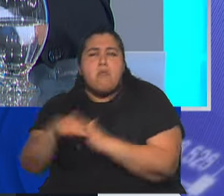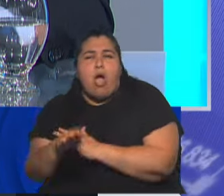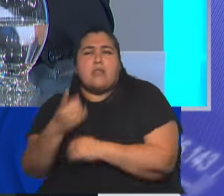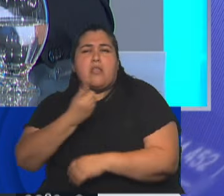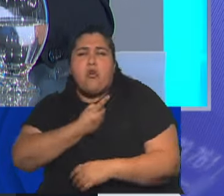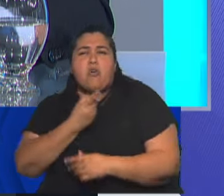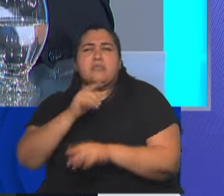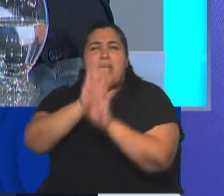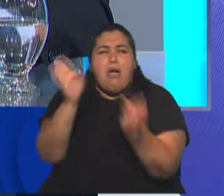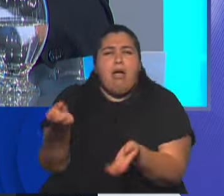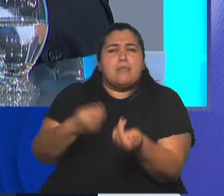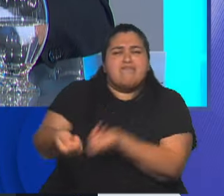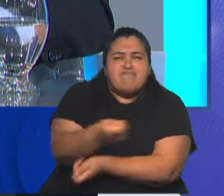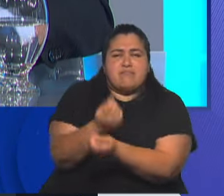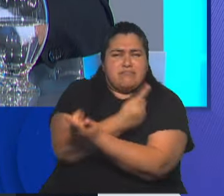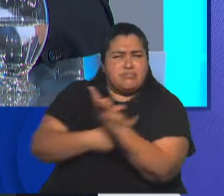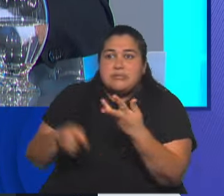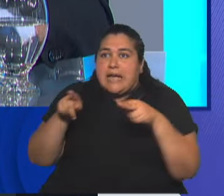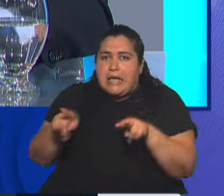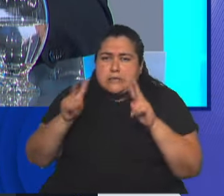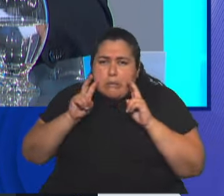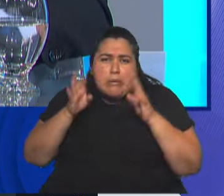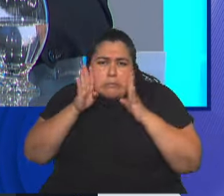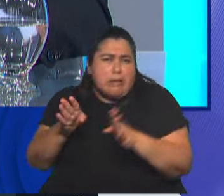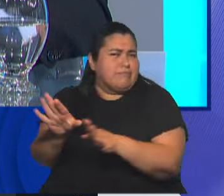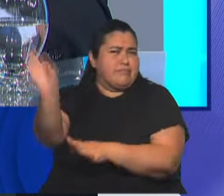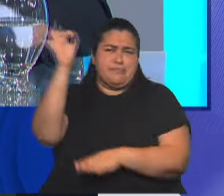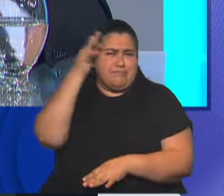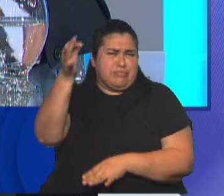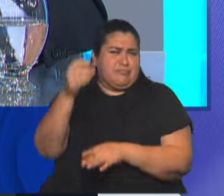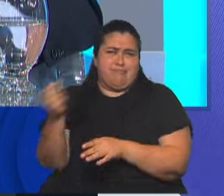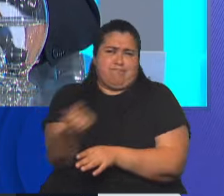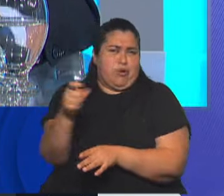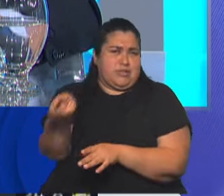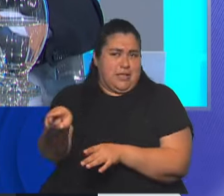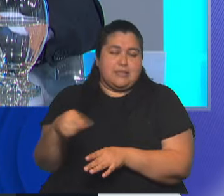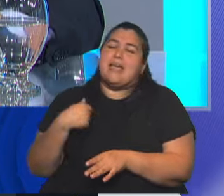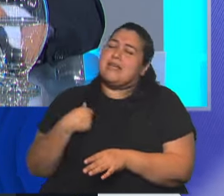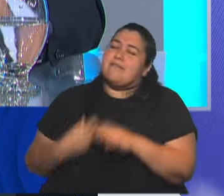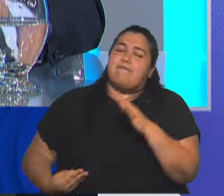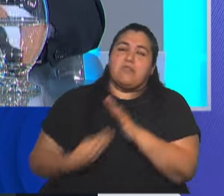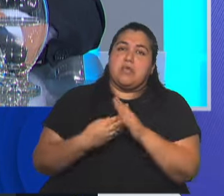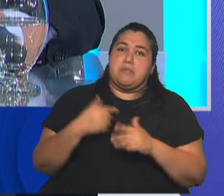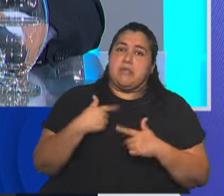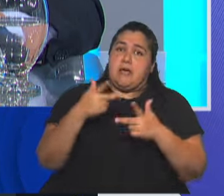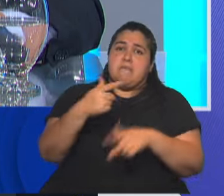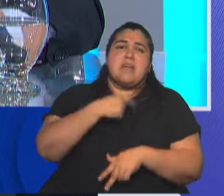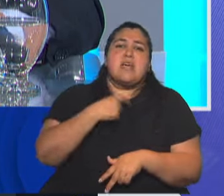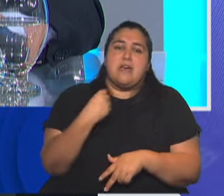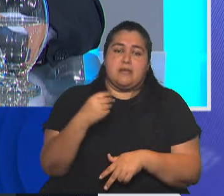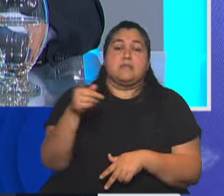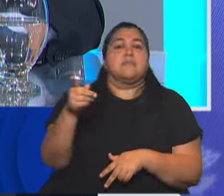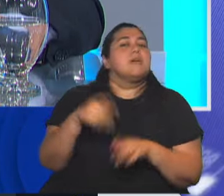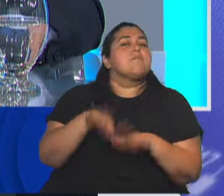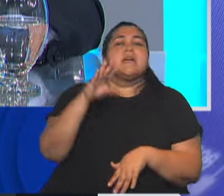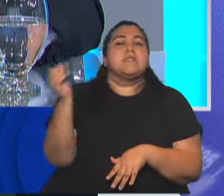financieras, etc. Por eso es fundamental, y esto lo quiero recalcar, la tarea que va a